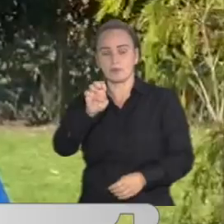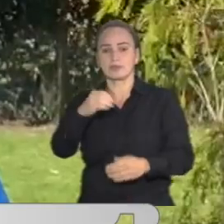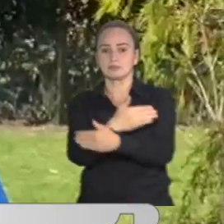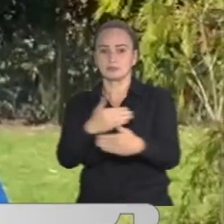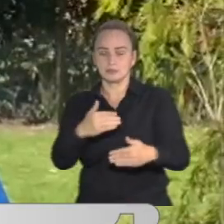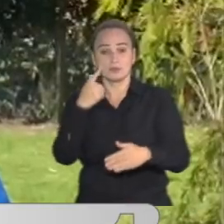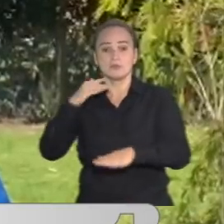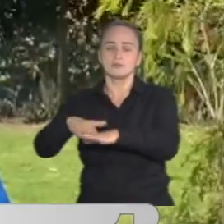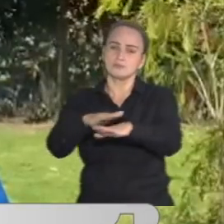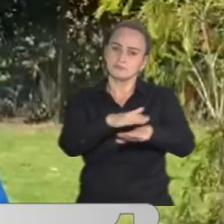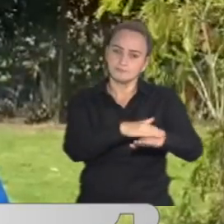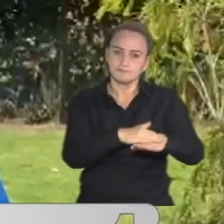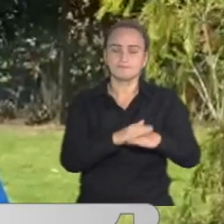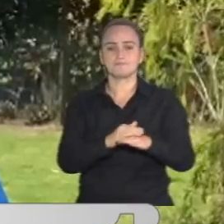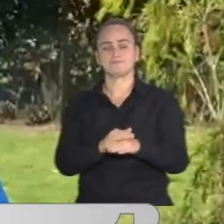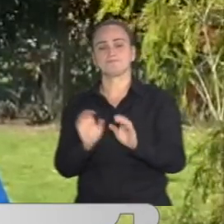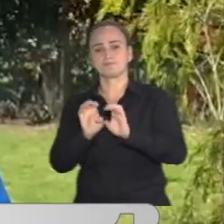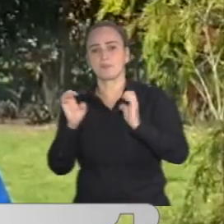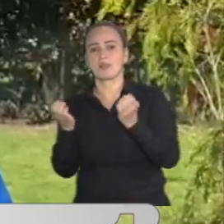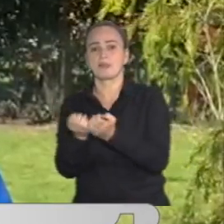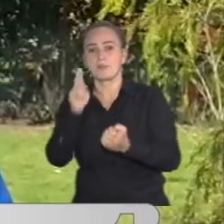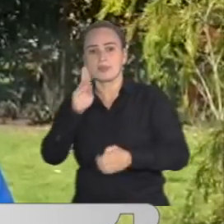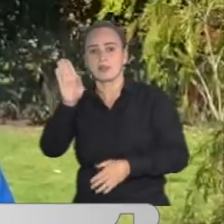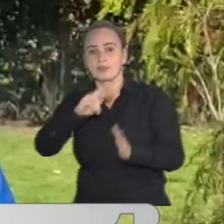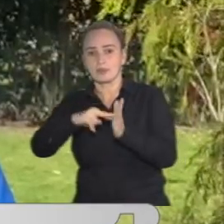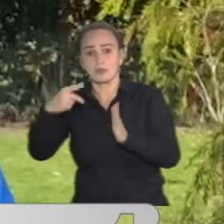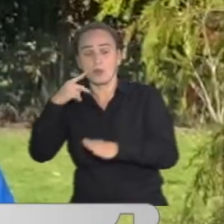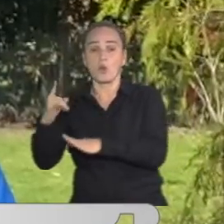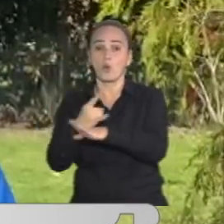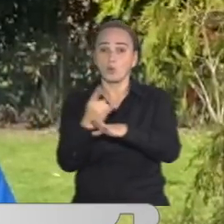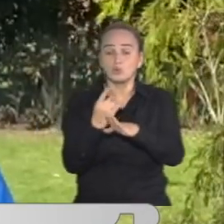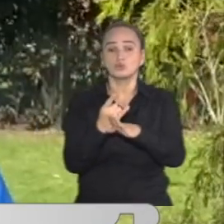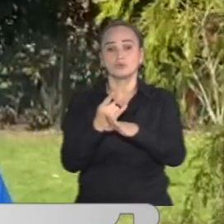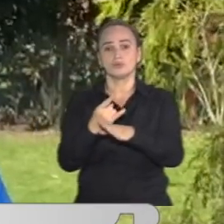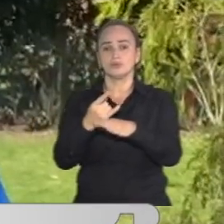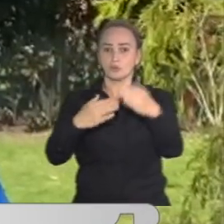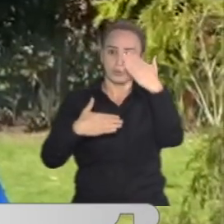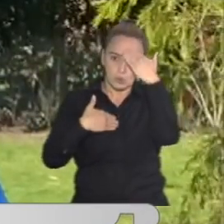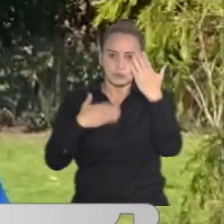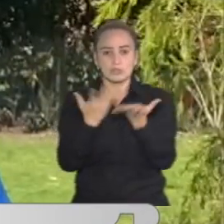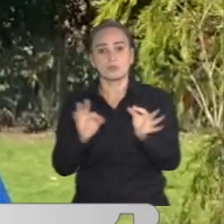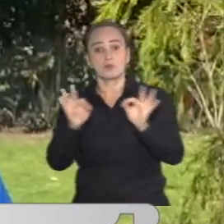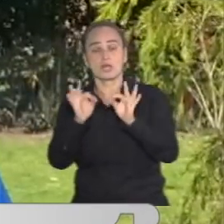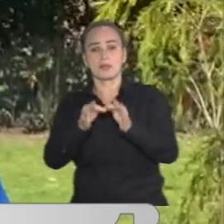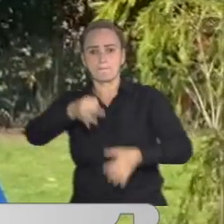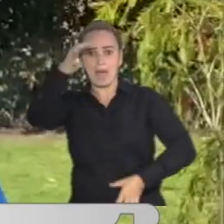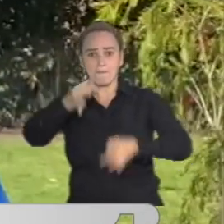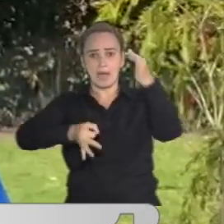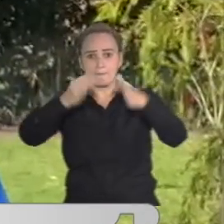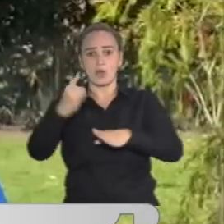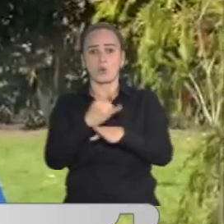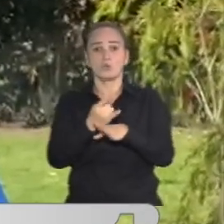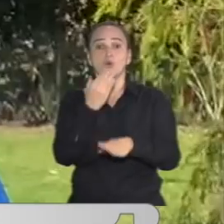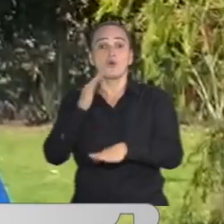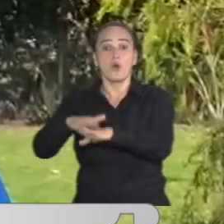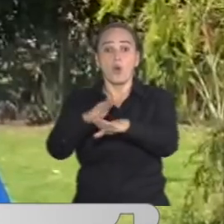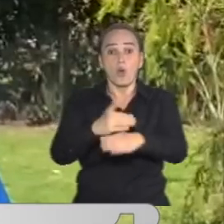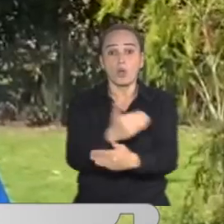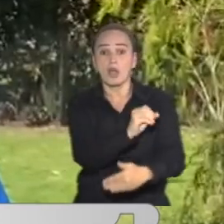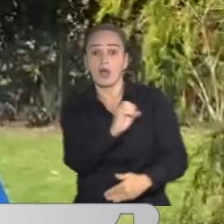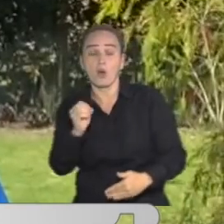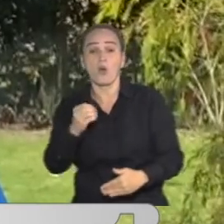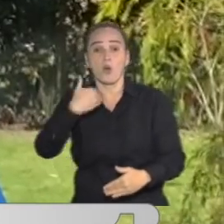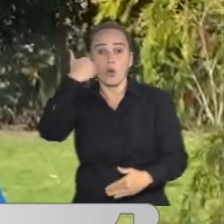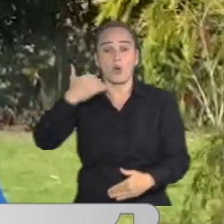edad. Hacemos un llamado de la Federación Nacional de Pirotécnicos para que se haga un uso responsable de la pirotecnia. No permitir que ningún niño,